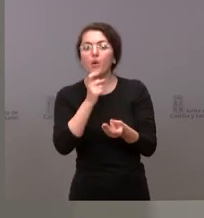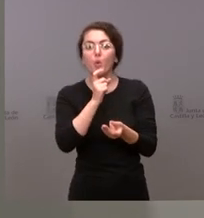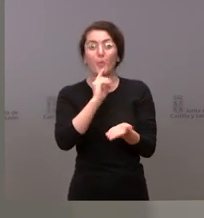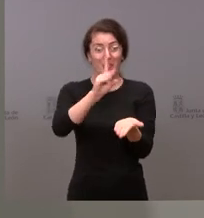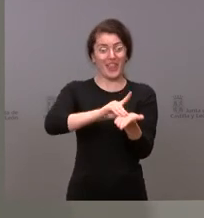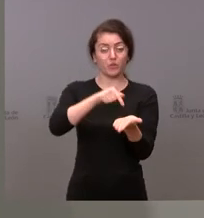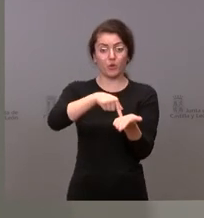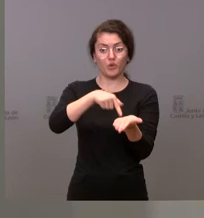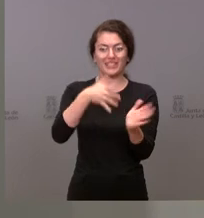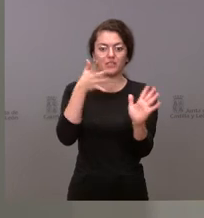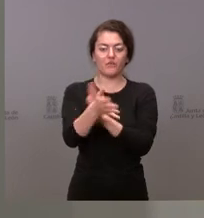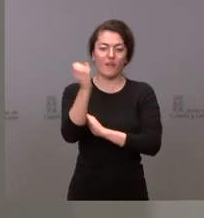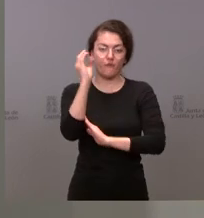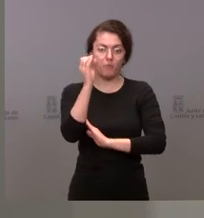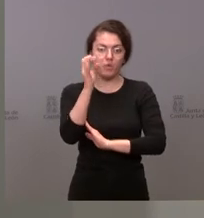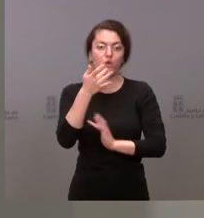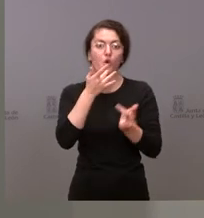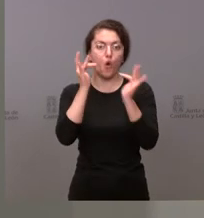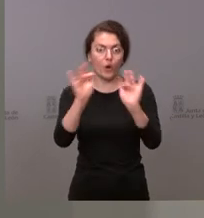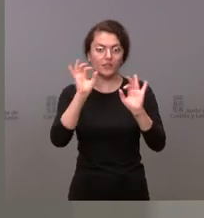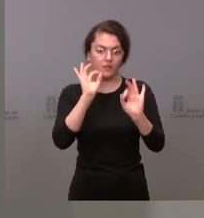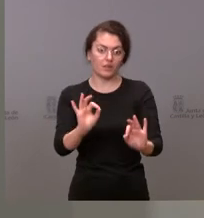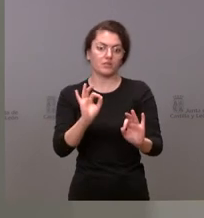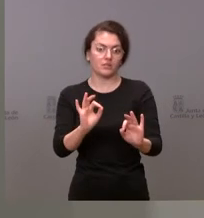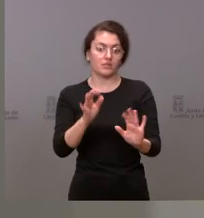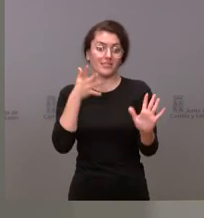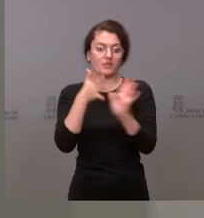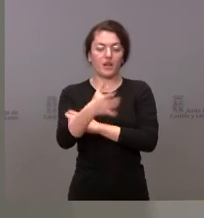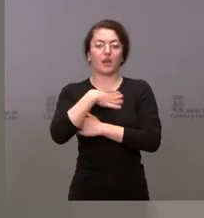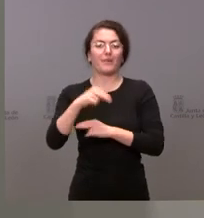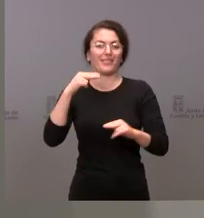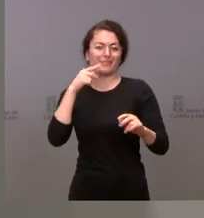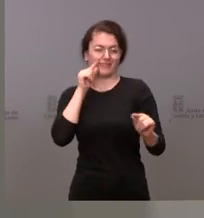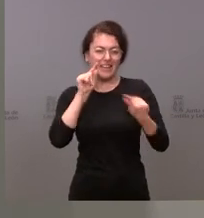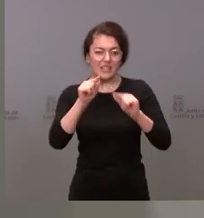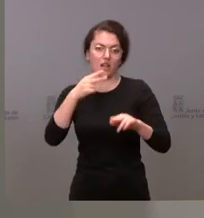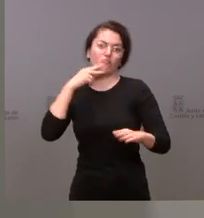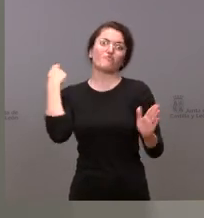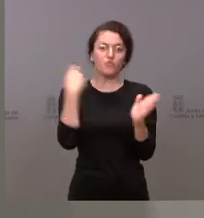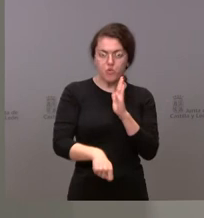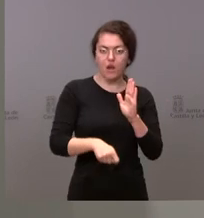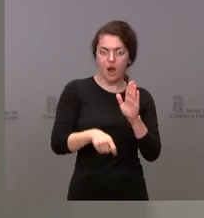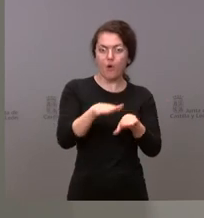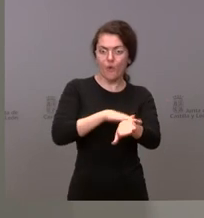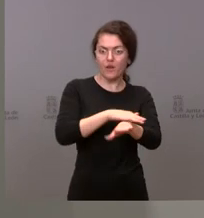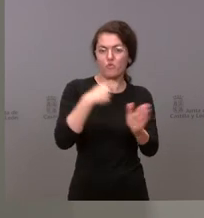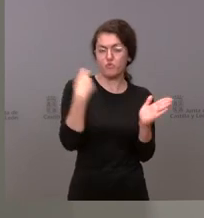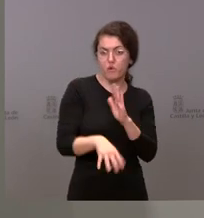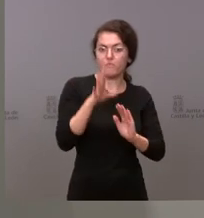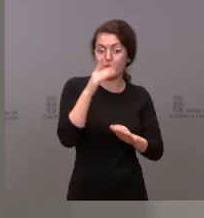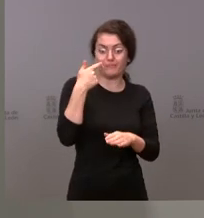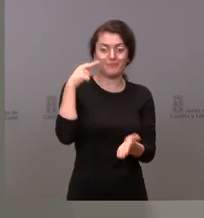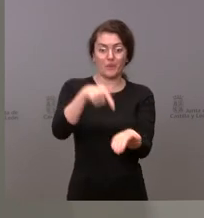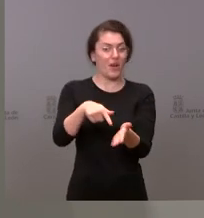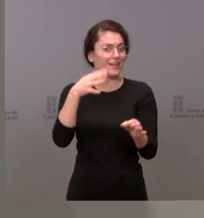permite tener una información más objetiva y sobre todo permite hacer una crítica al gobierno mucho más dura porque se hace sobre la realidad